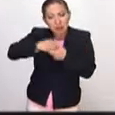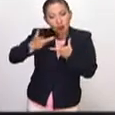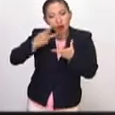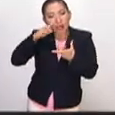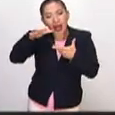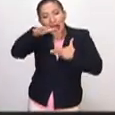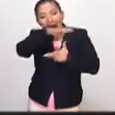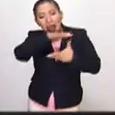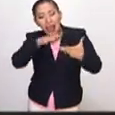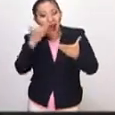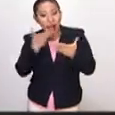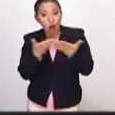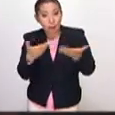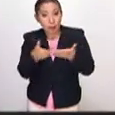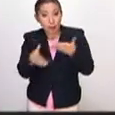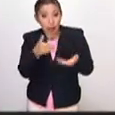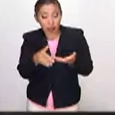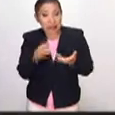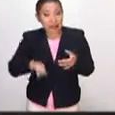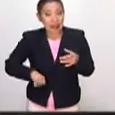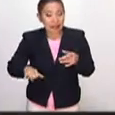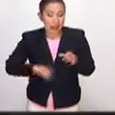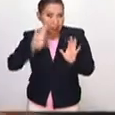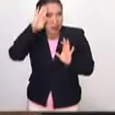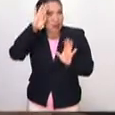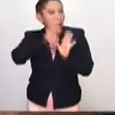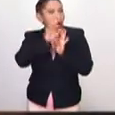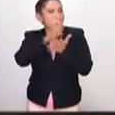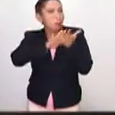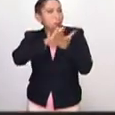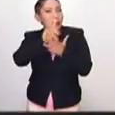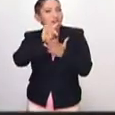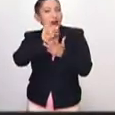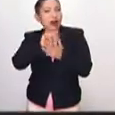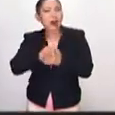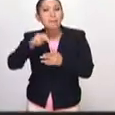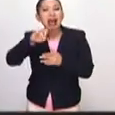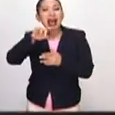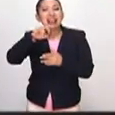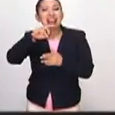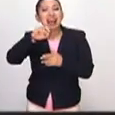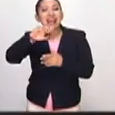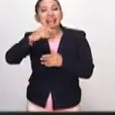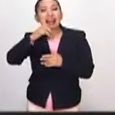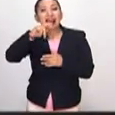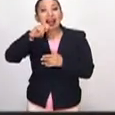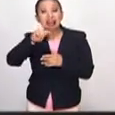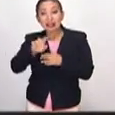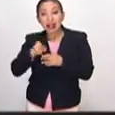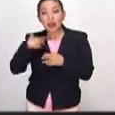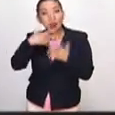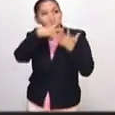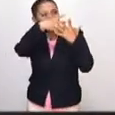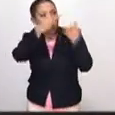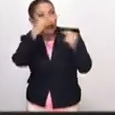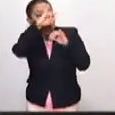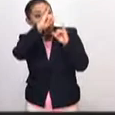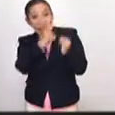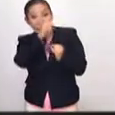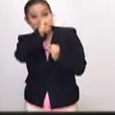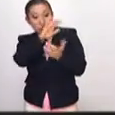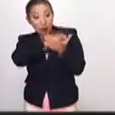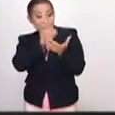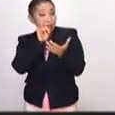en la época actual. Es interesante, pienso en una performer como María Eugenia Chalet, por ejemplo, que ella incluso replica imágenes de la esposa de